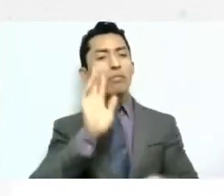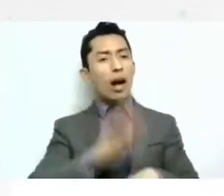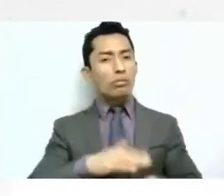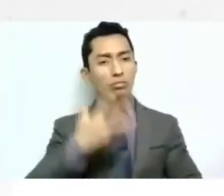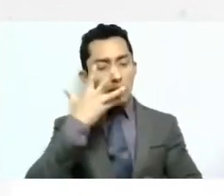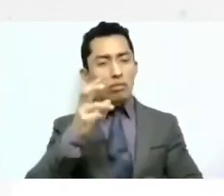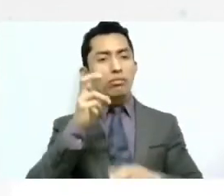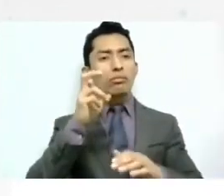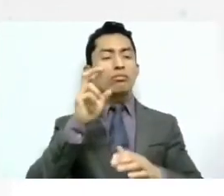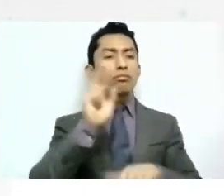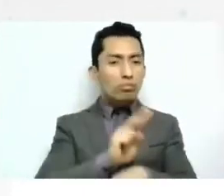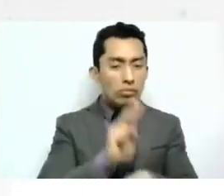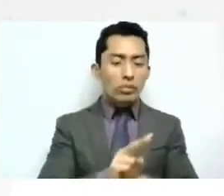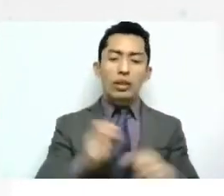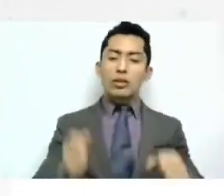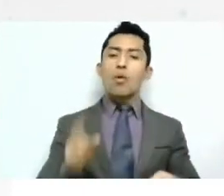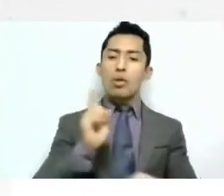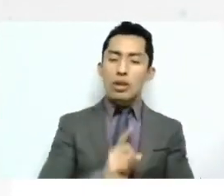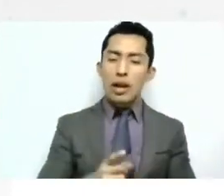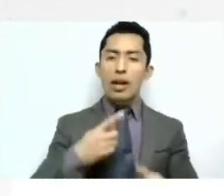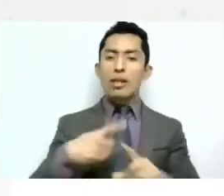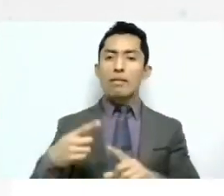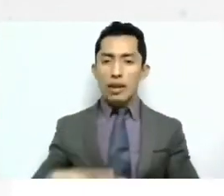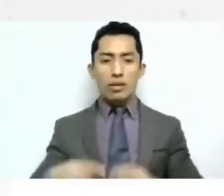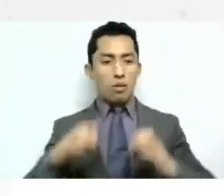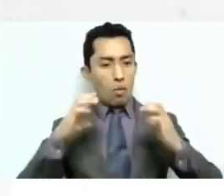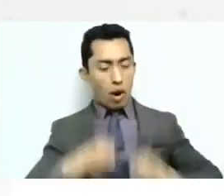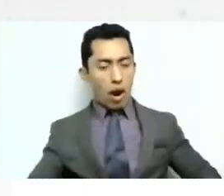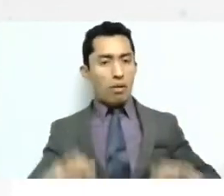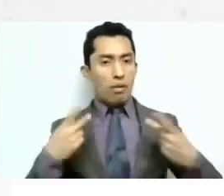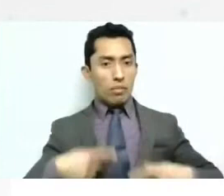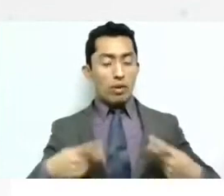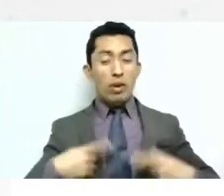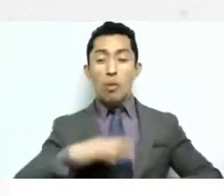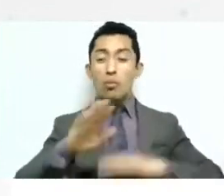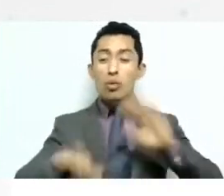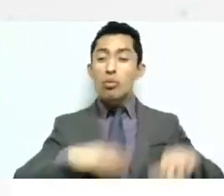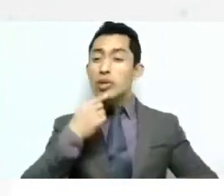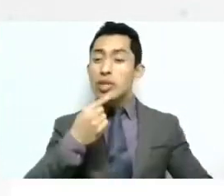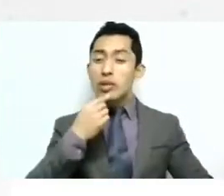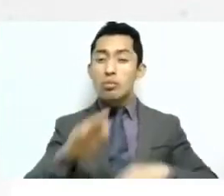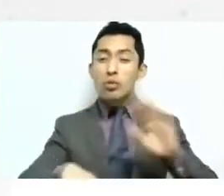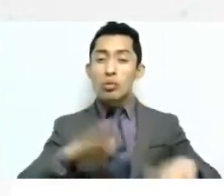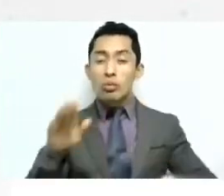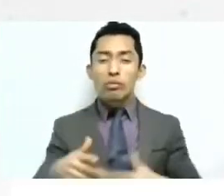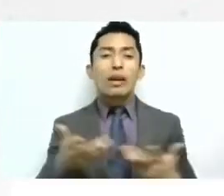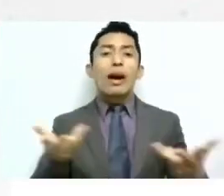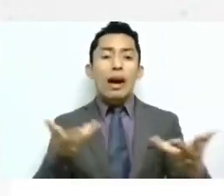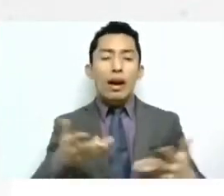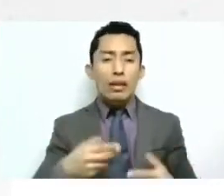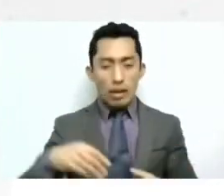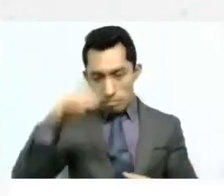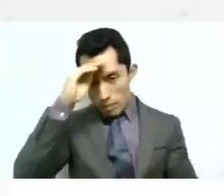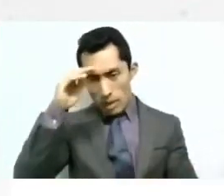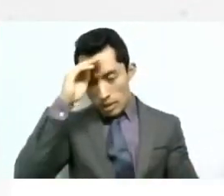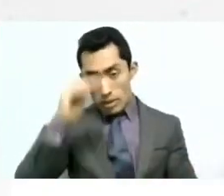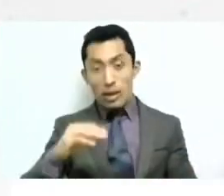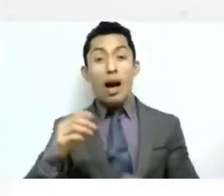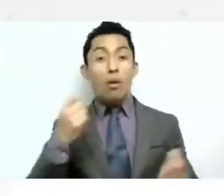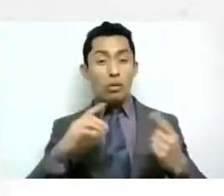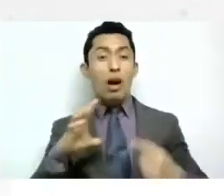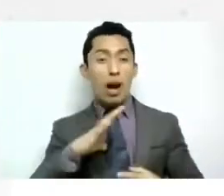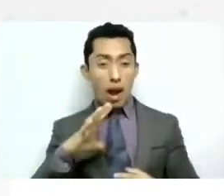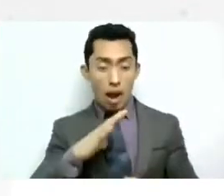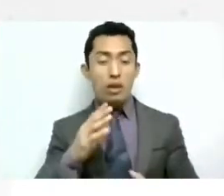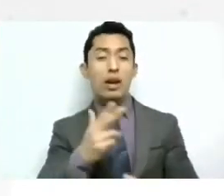con la como les decía con la integridad física de los que fallecieron y con los que que quedaron lesionados no